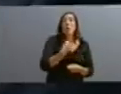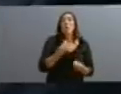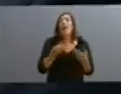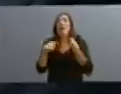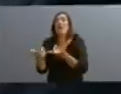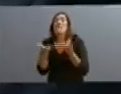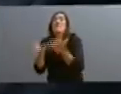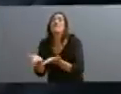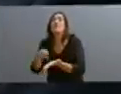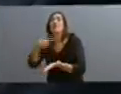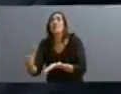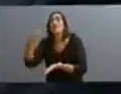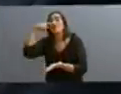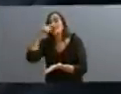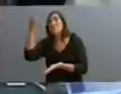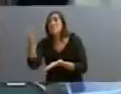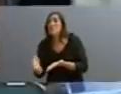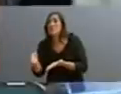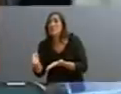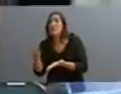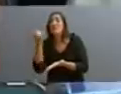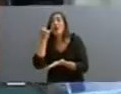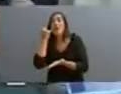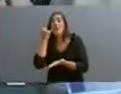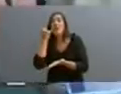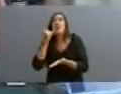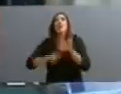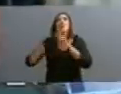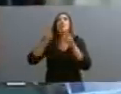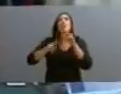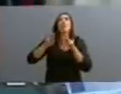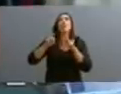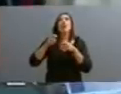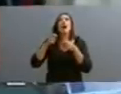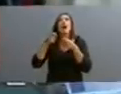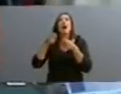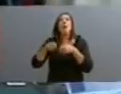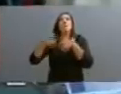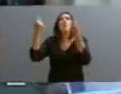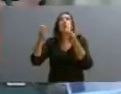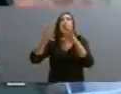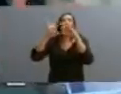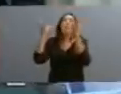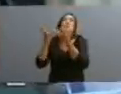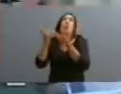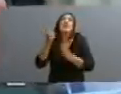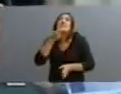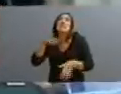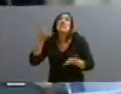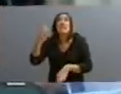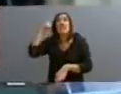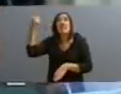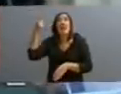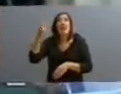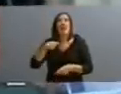y perjudicar las finanzas del mundo y el equilibrio, si se quiere, financiero del mundo, bueno, la